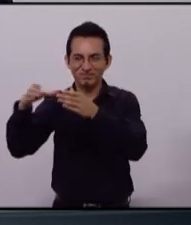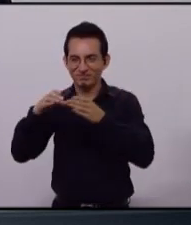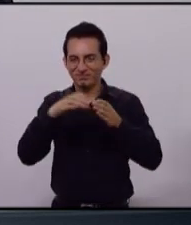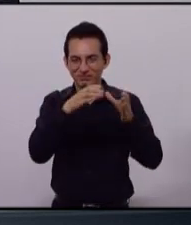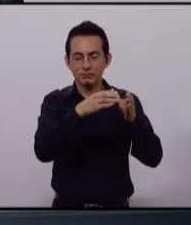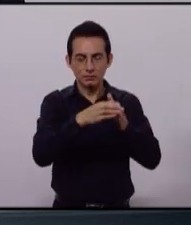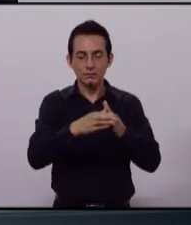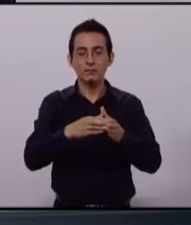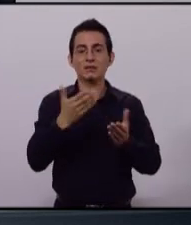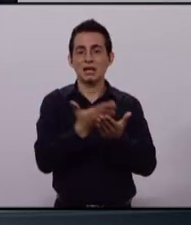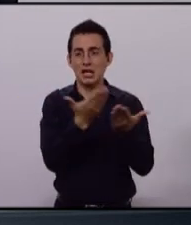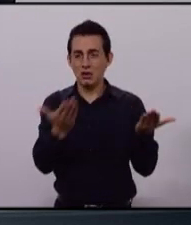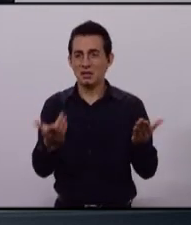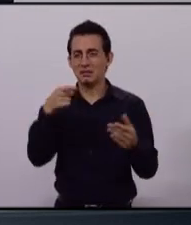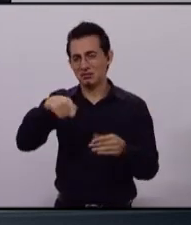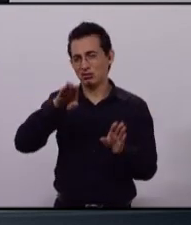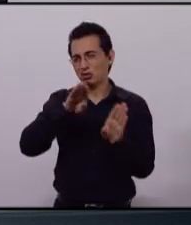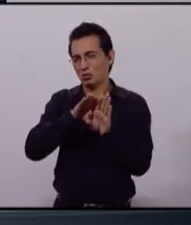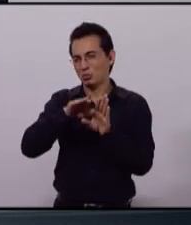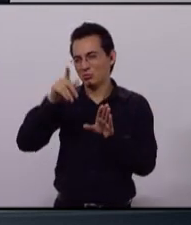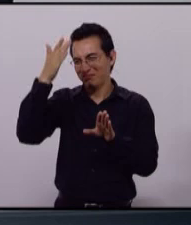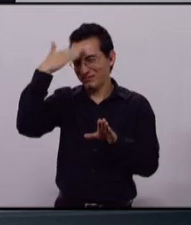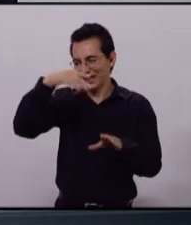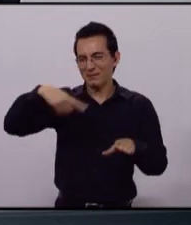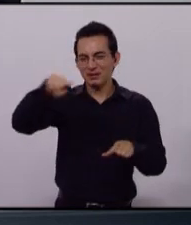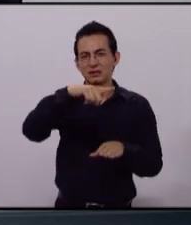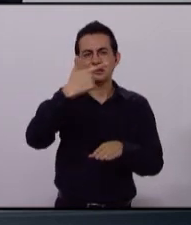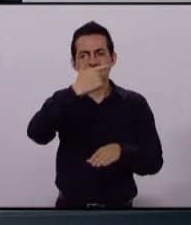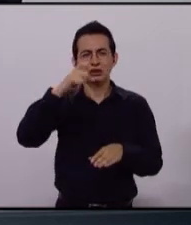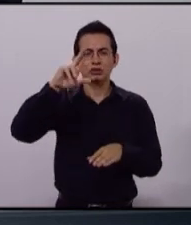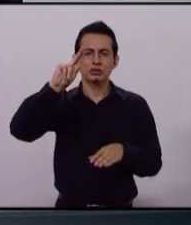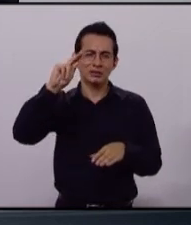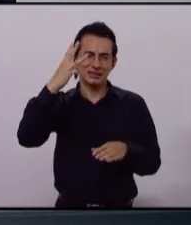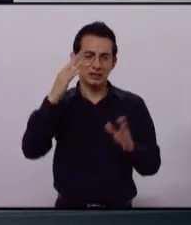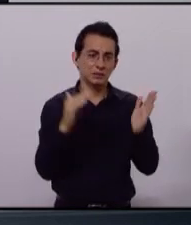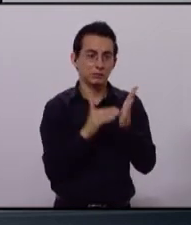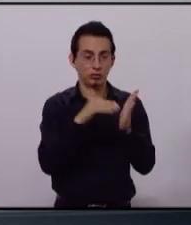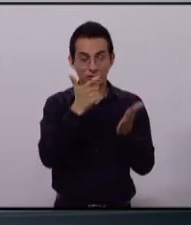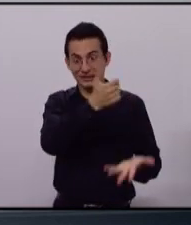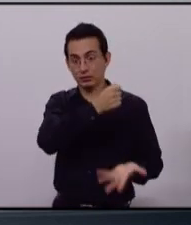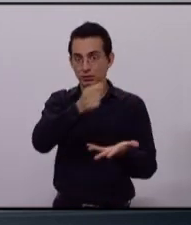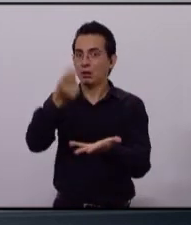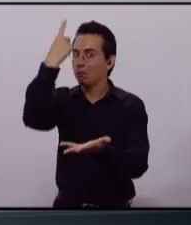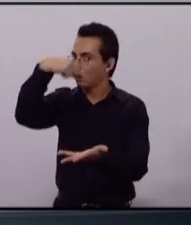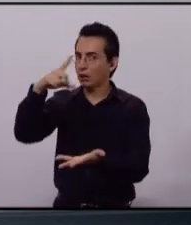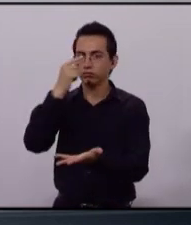El presupuesto en materia de seguridad pública es de 783 millones de pesos.